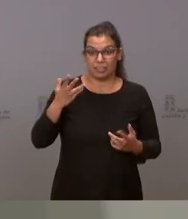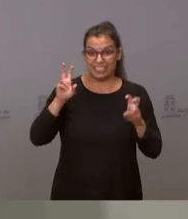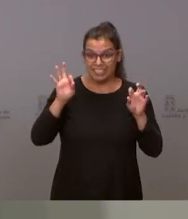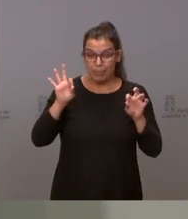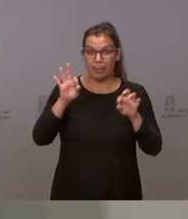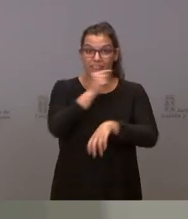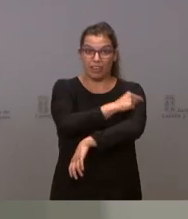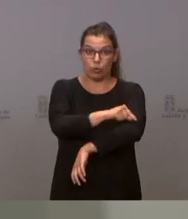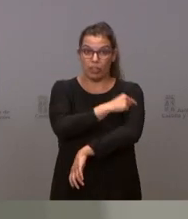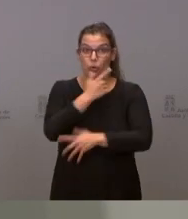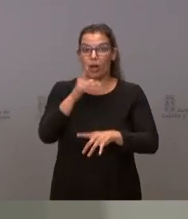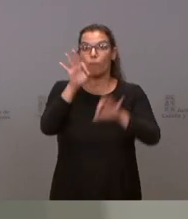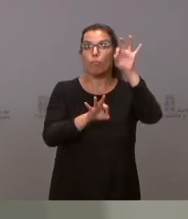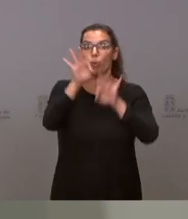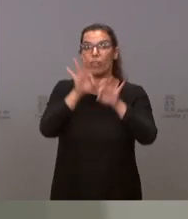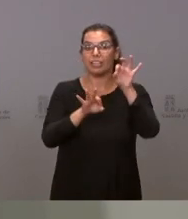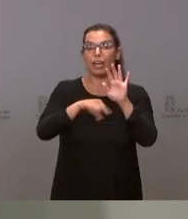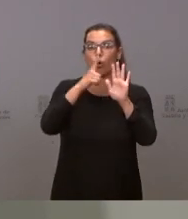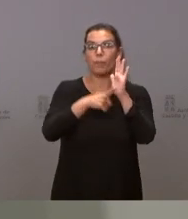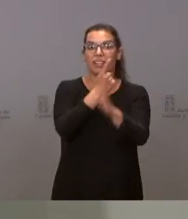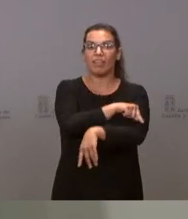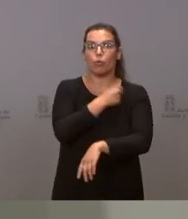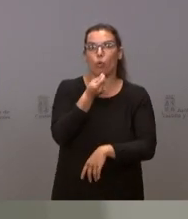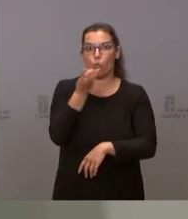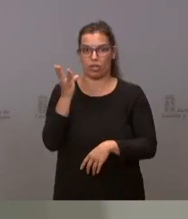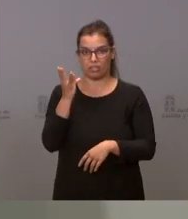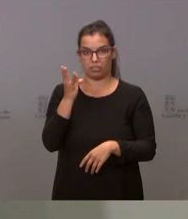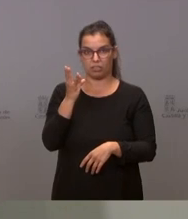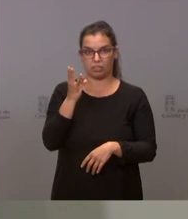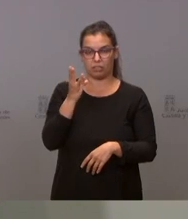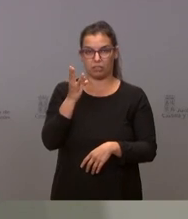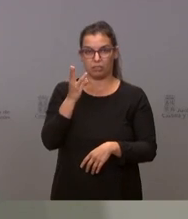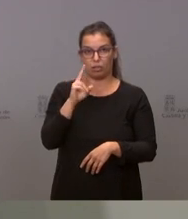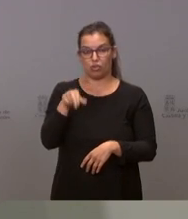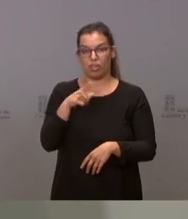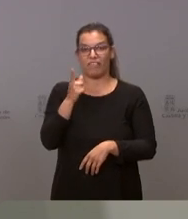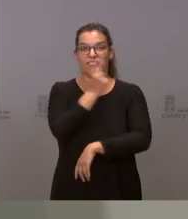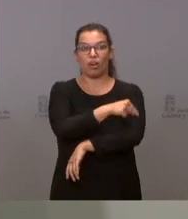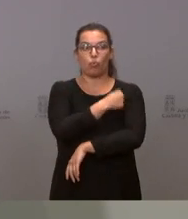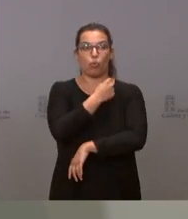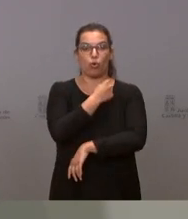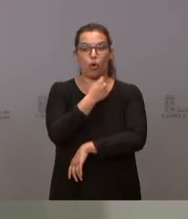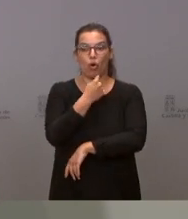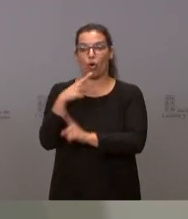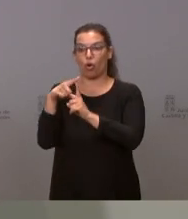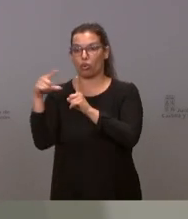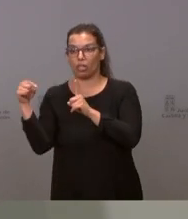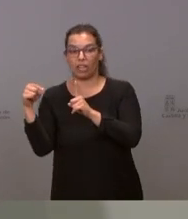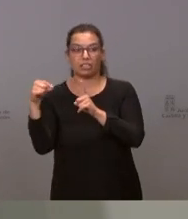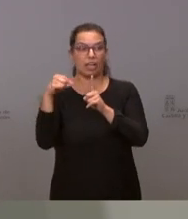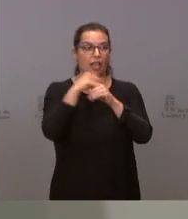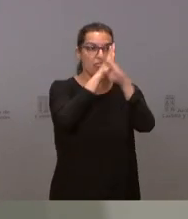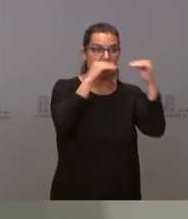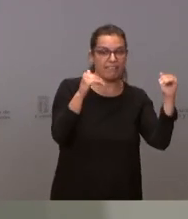es el porcentaje de vacunación completa. No es si vacuno en el Corte Inglés en Miguel del IBEX con